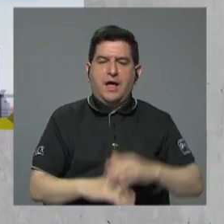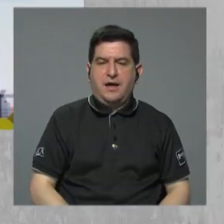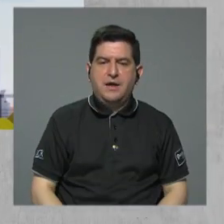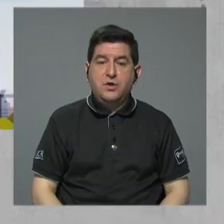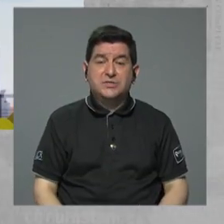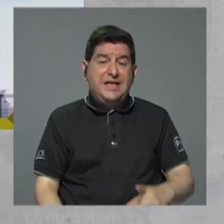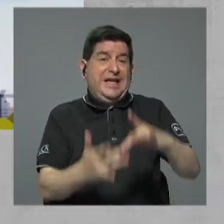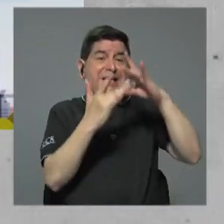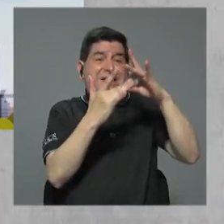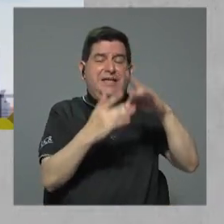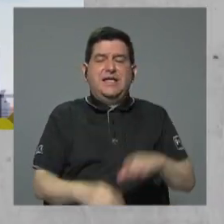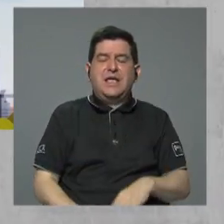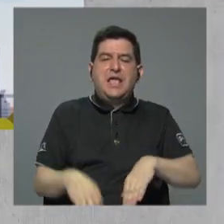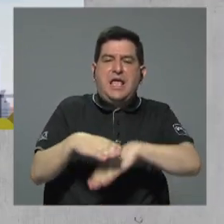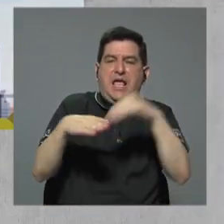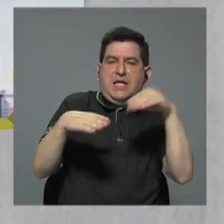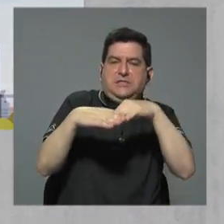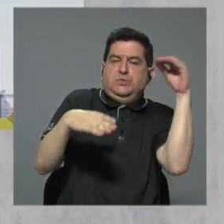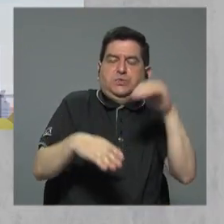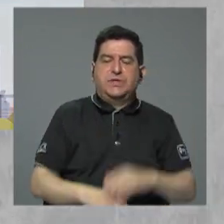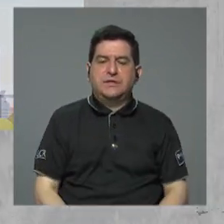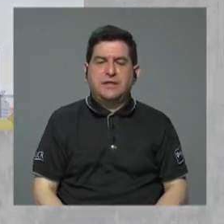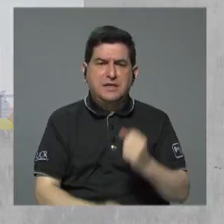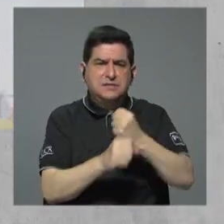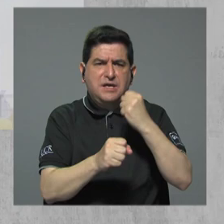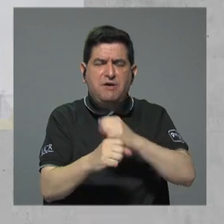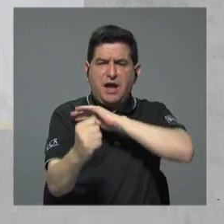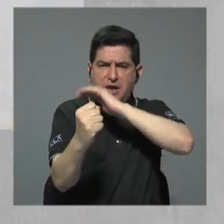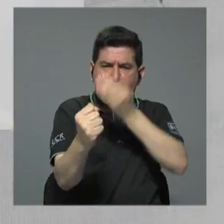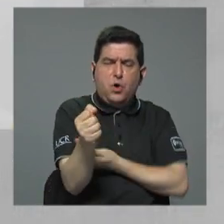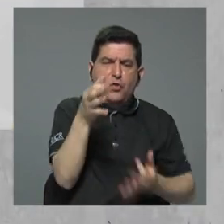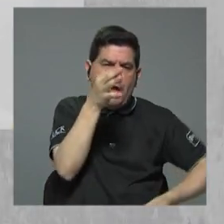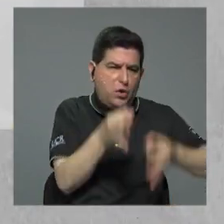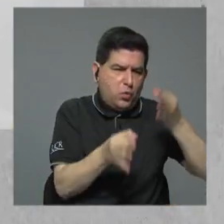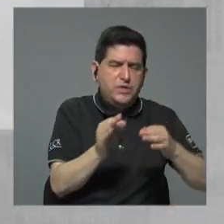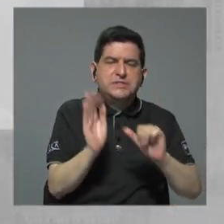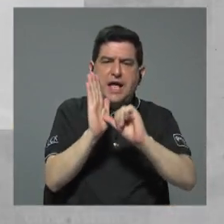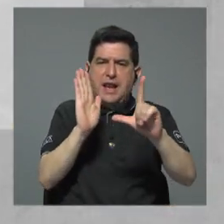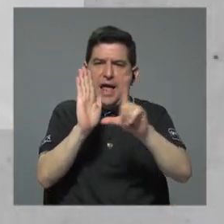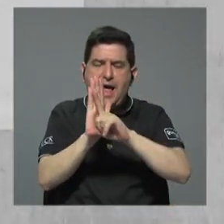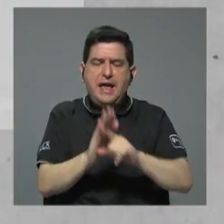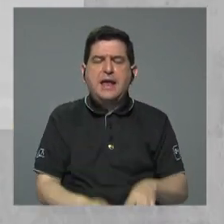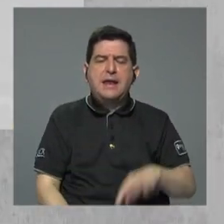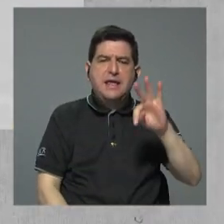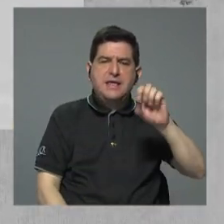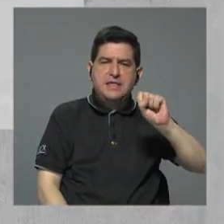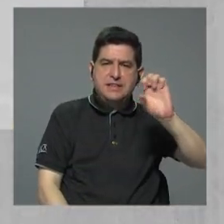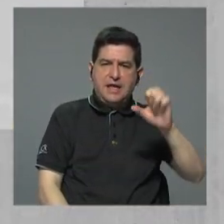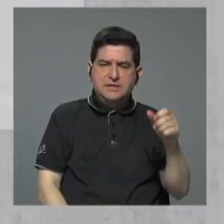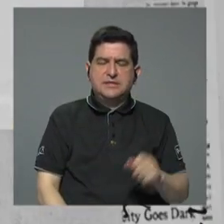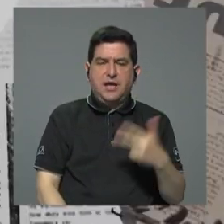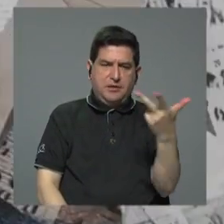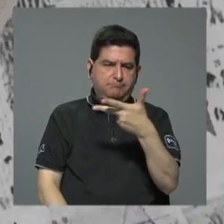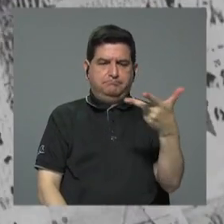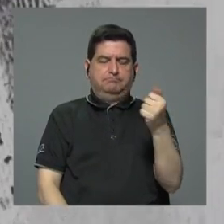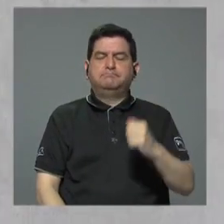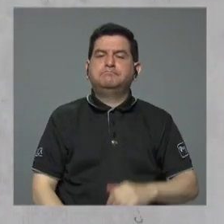exclusivos y excluyentes que elaboren en los poderes judicial, legislativo y el Tribunal Supremo de Elecciones